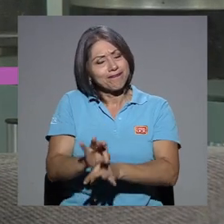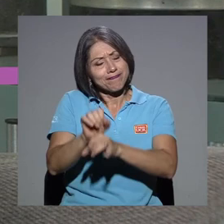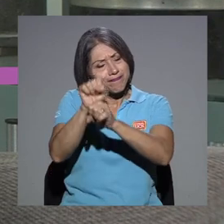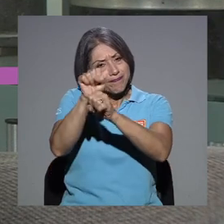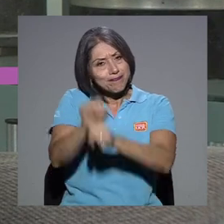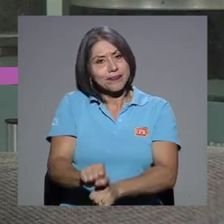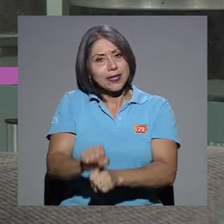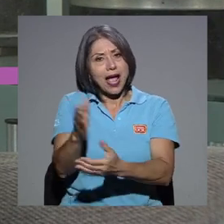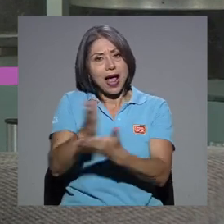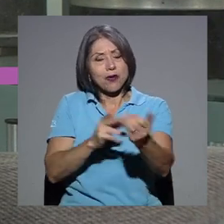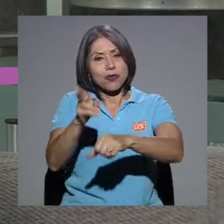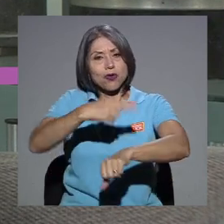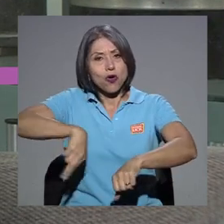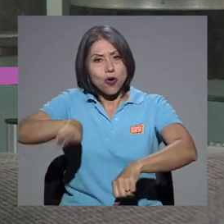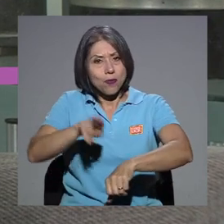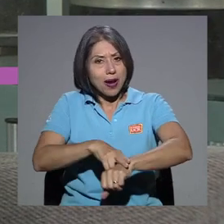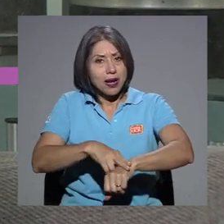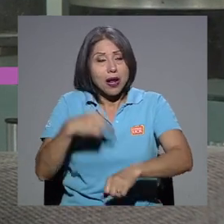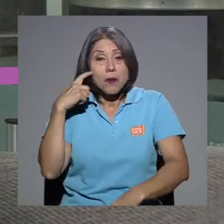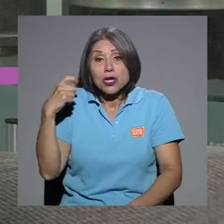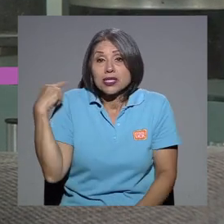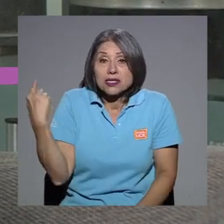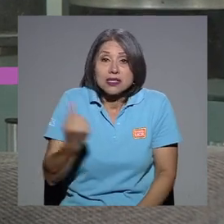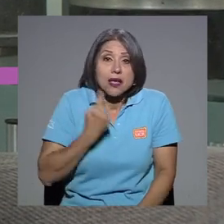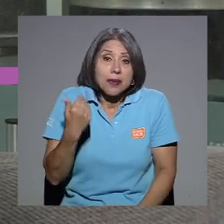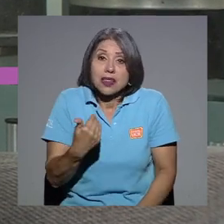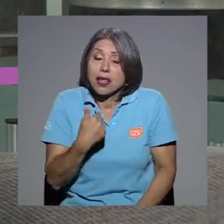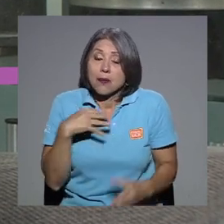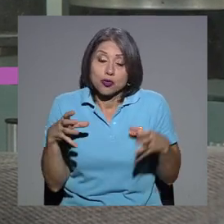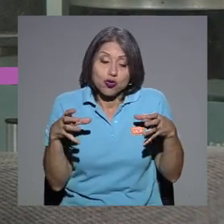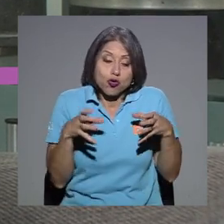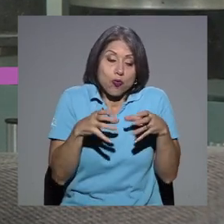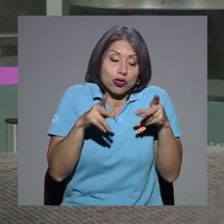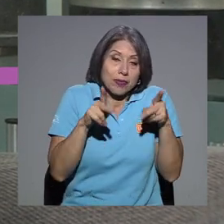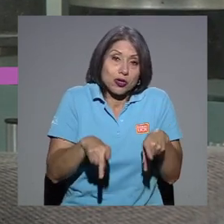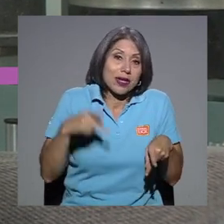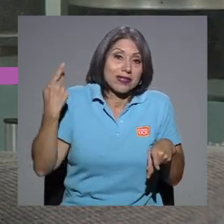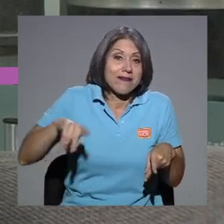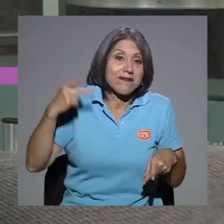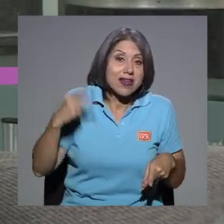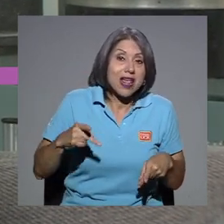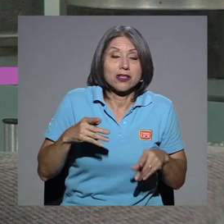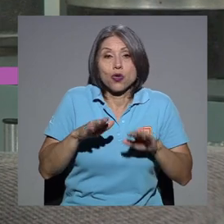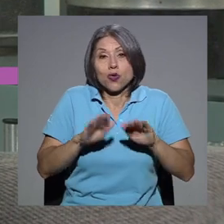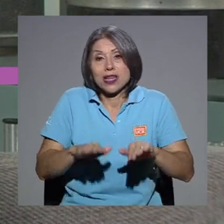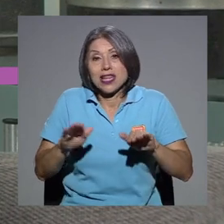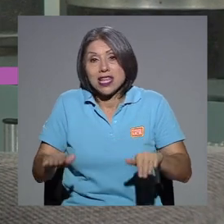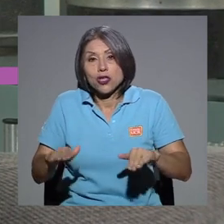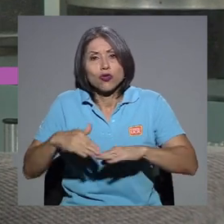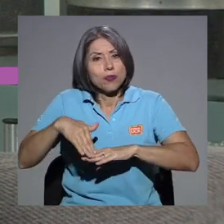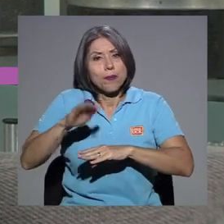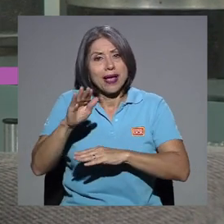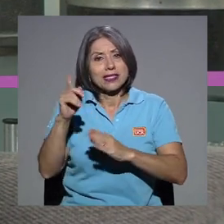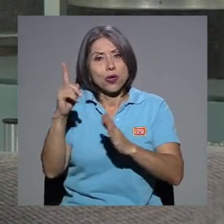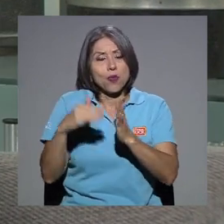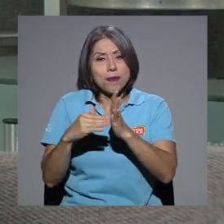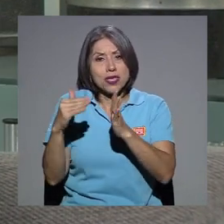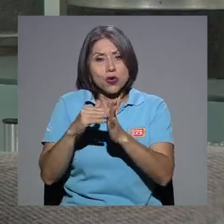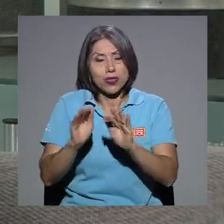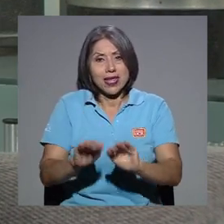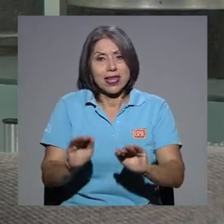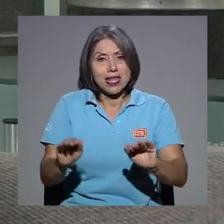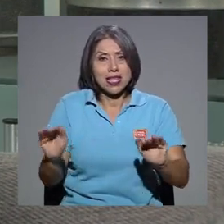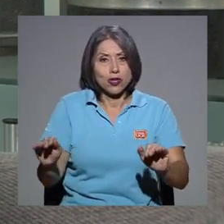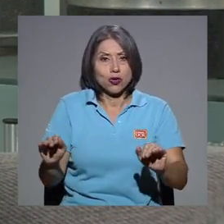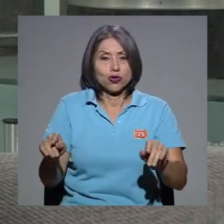normales, ¿verdad? Porque tenemos siempre grupos de alto riesgo, niños, o sea, tenemos más de un millón de niños, ¿verdad? Y